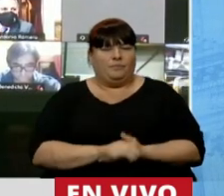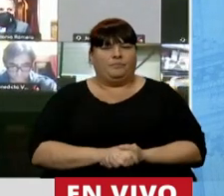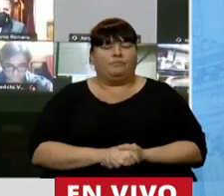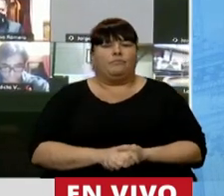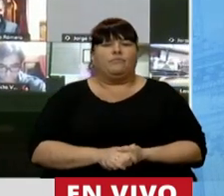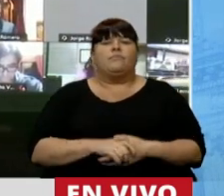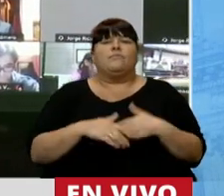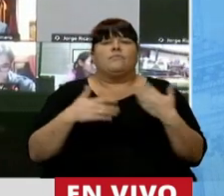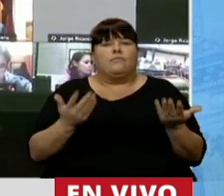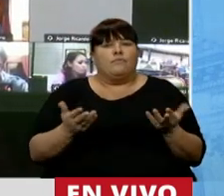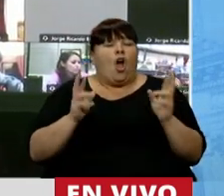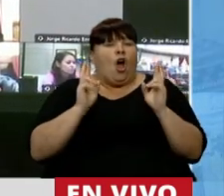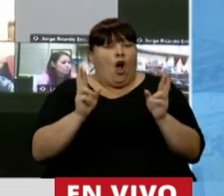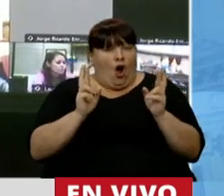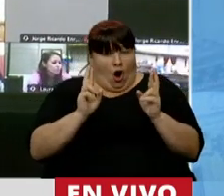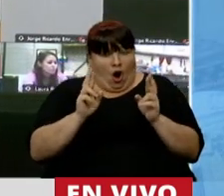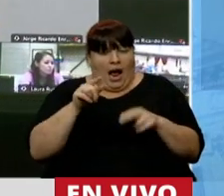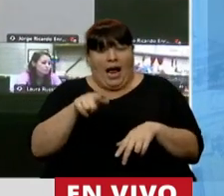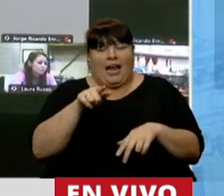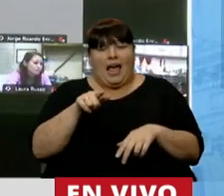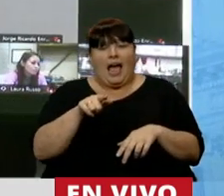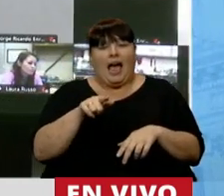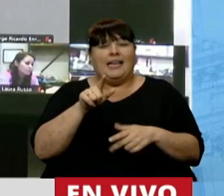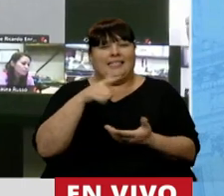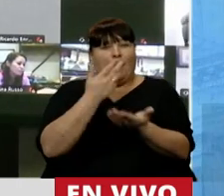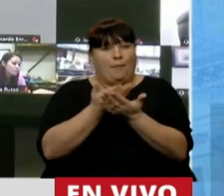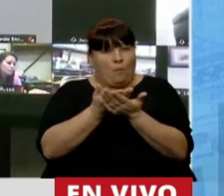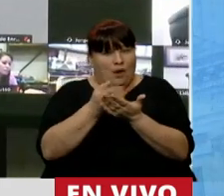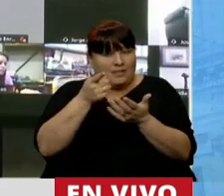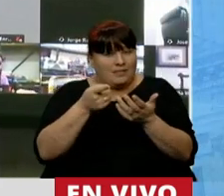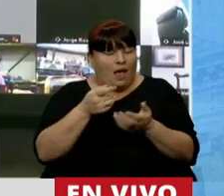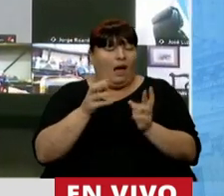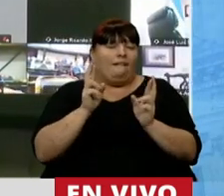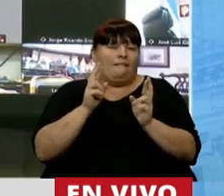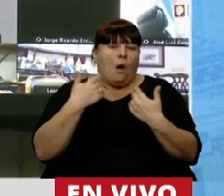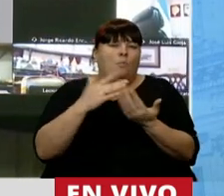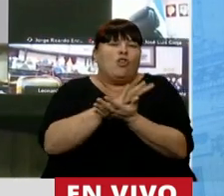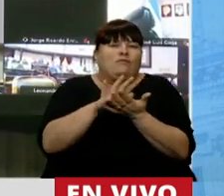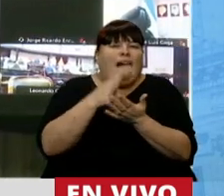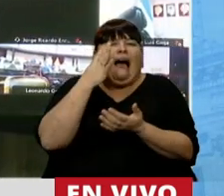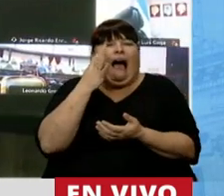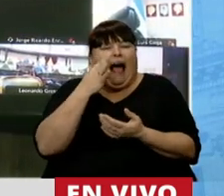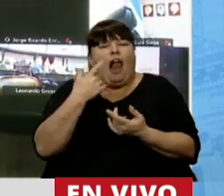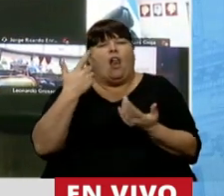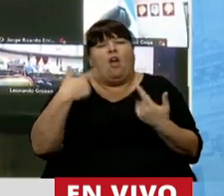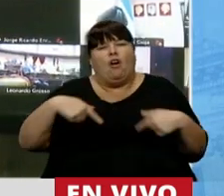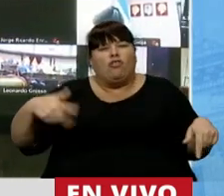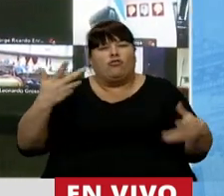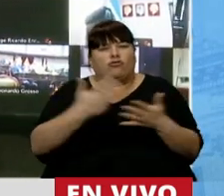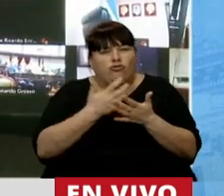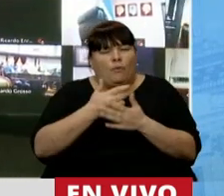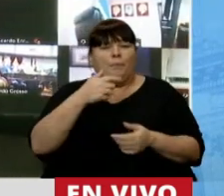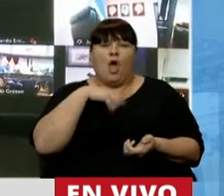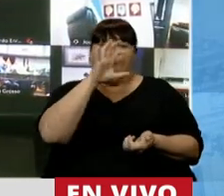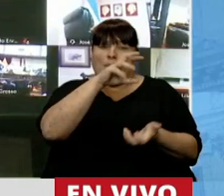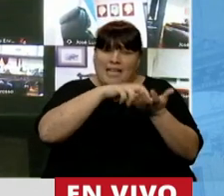Así que ojalá que con esta iniciativa podamos reparar un poquito tanto dolor. En